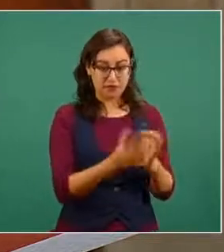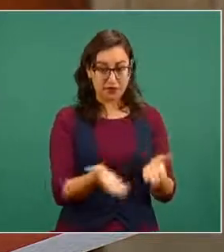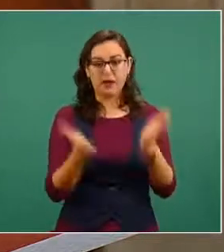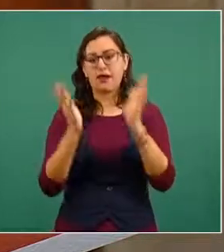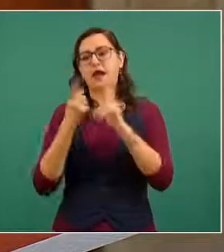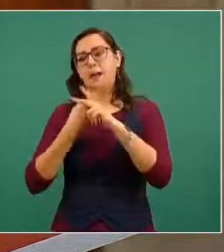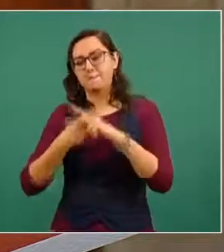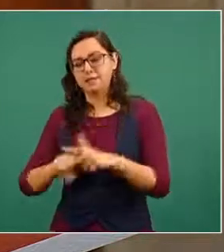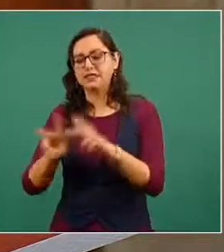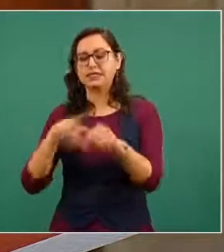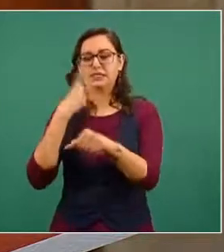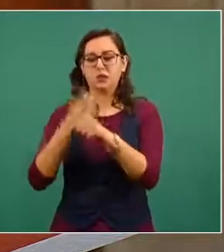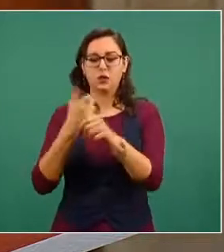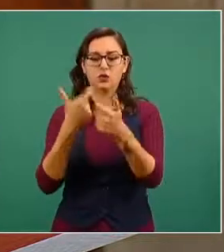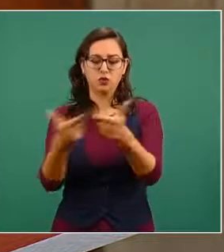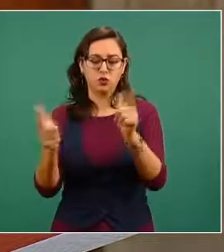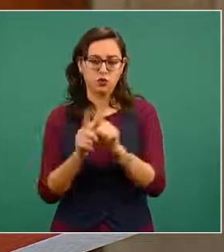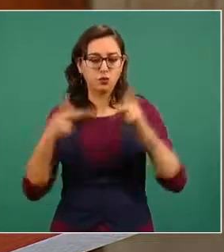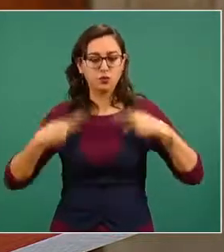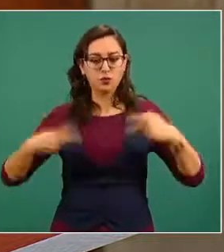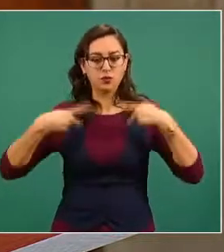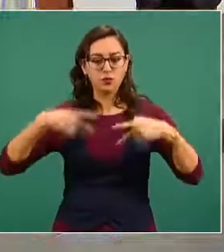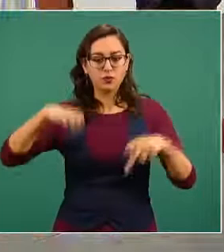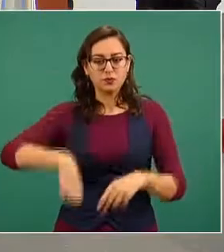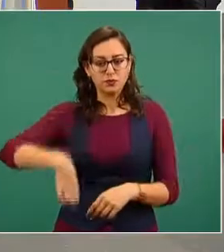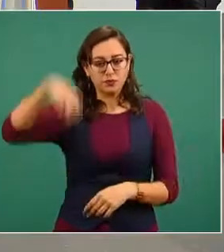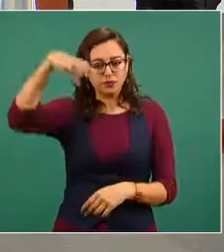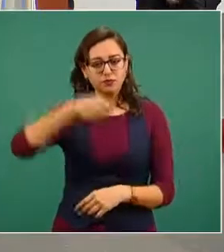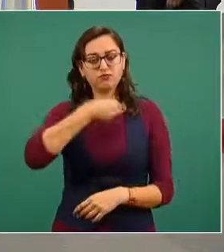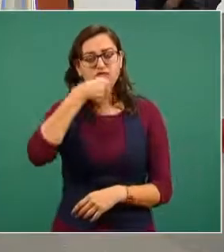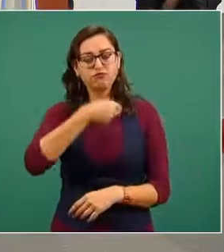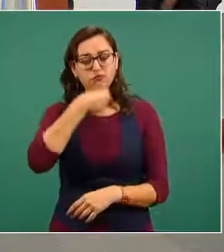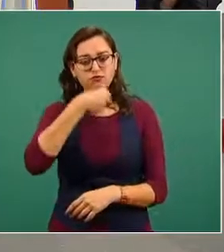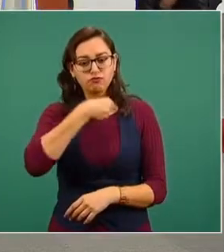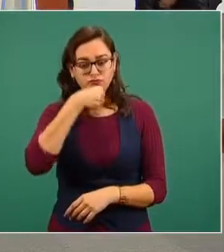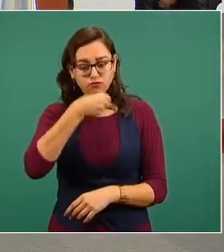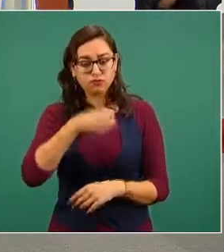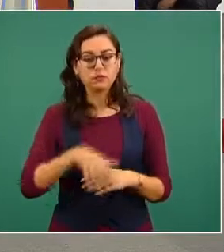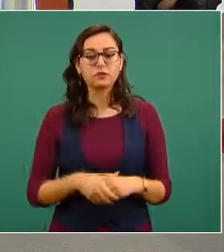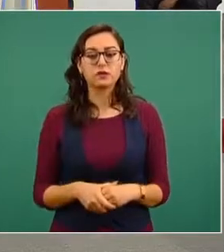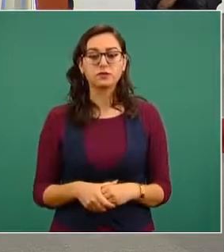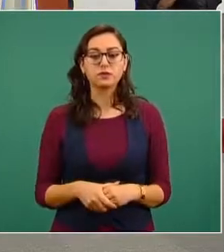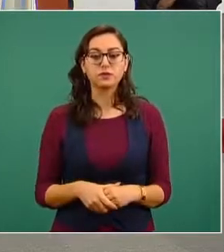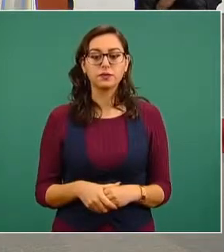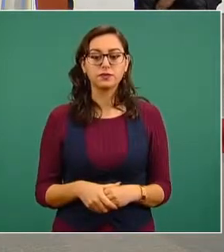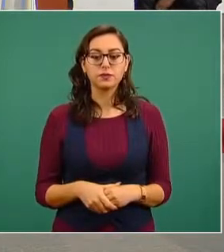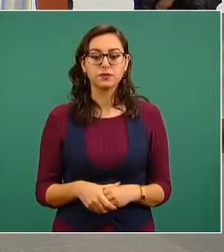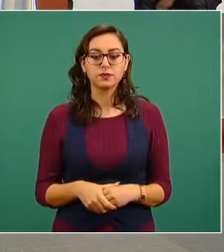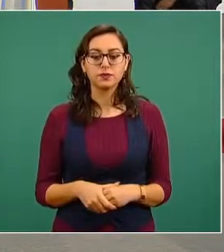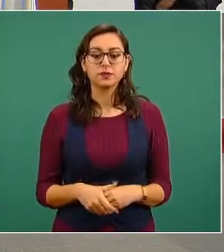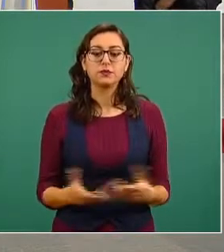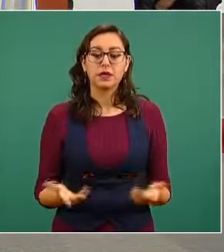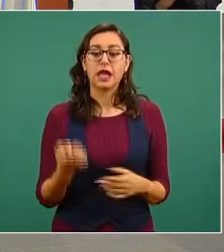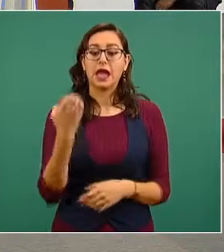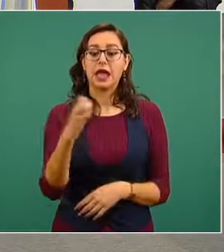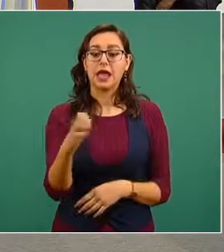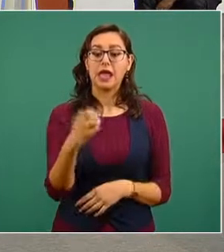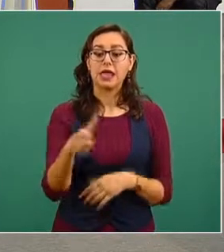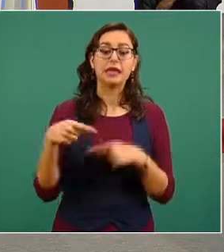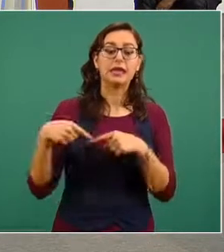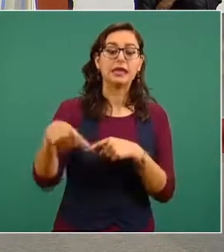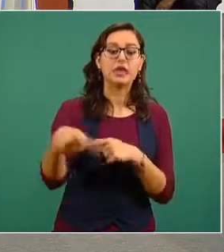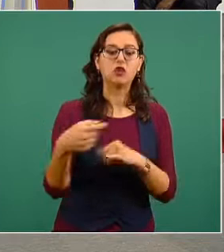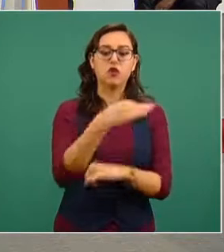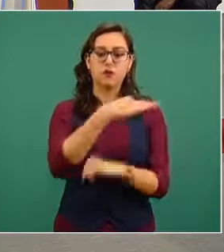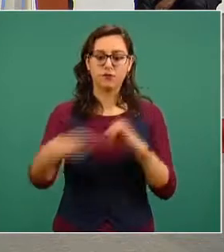con los adultos mayores eso va a iniciar a finales de este